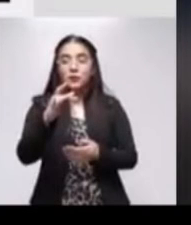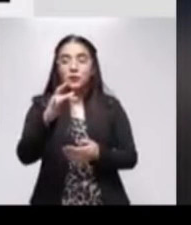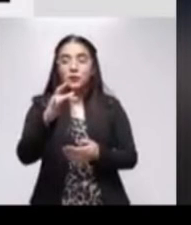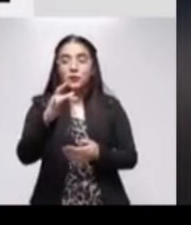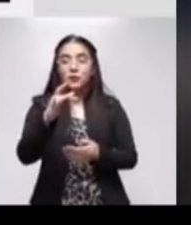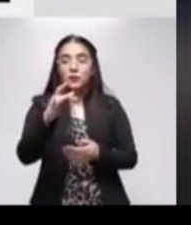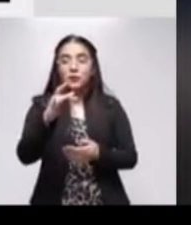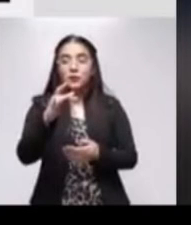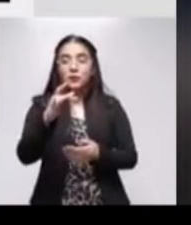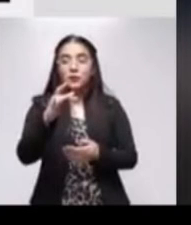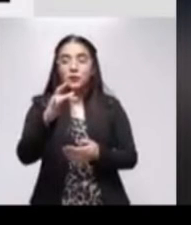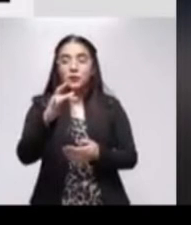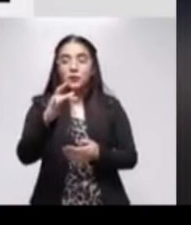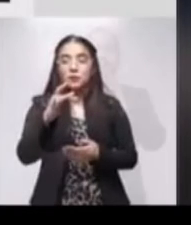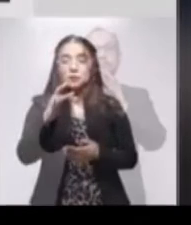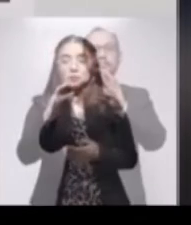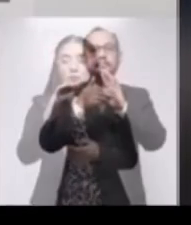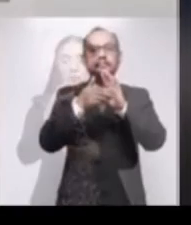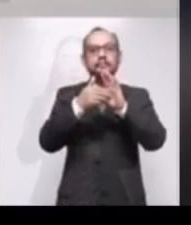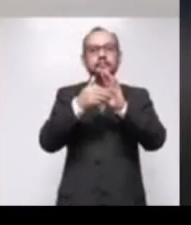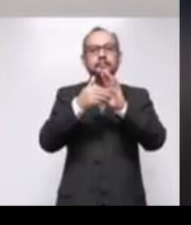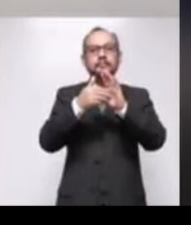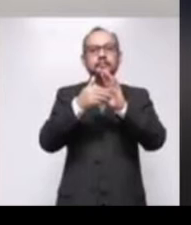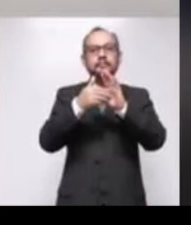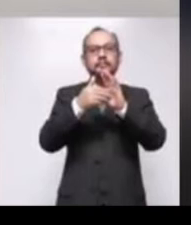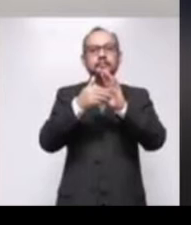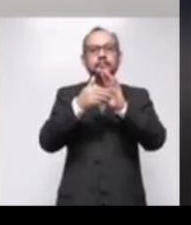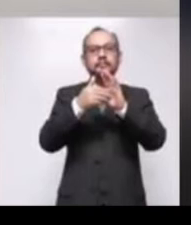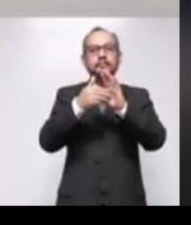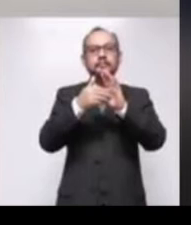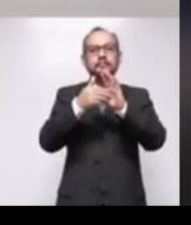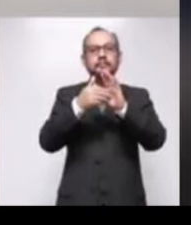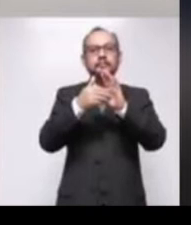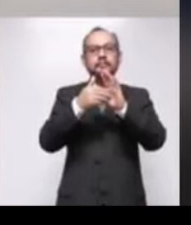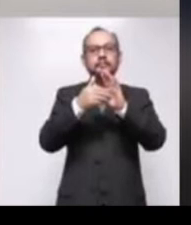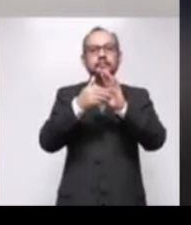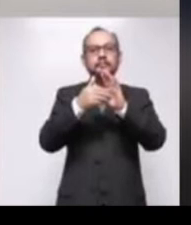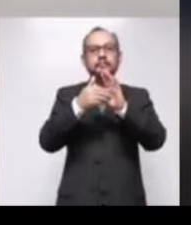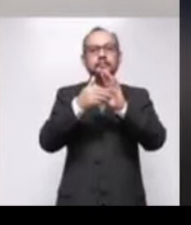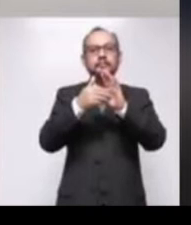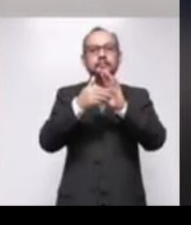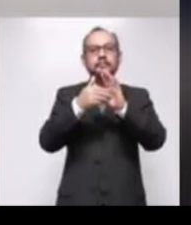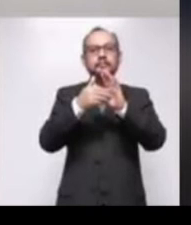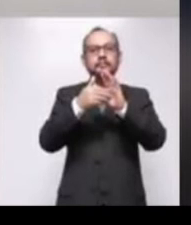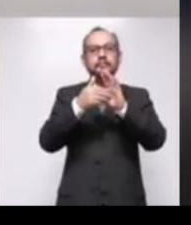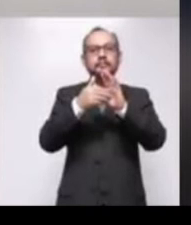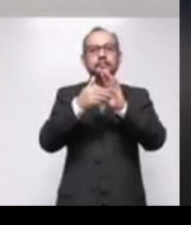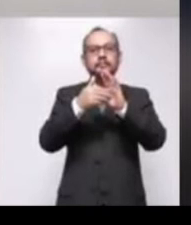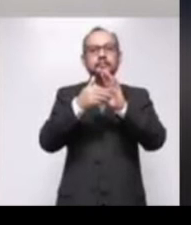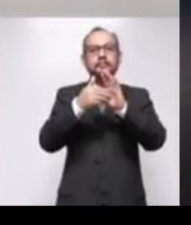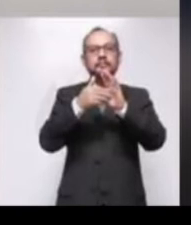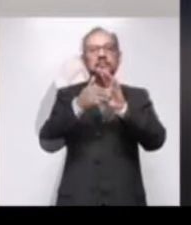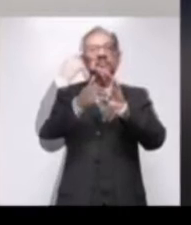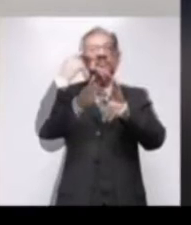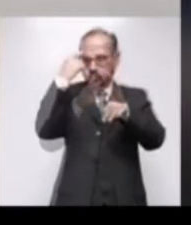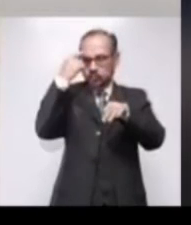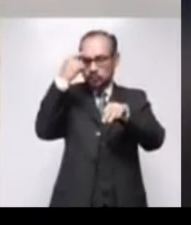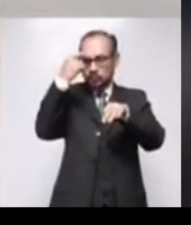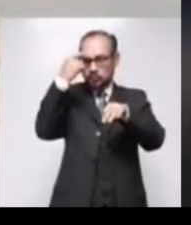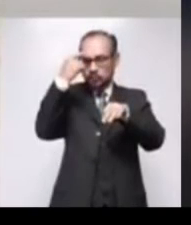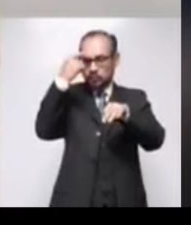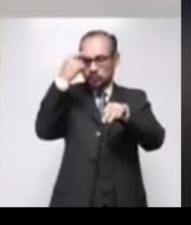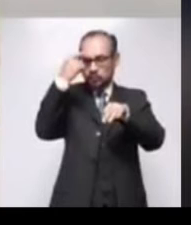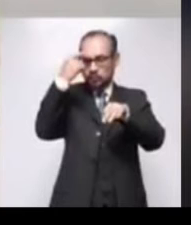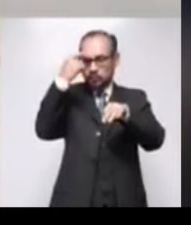y los hombres encuentren su propio desarrollo, que no sea el género lo que determine su papel social y que nuestros hijos encuentren